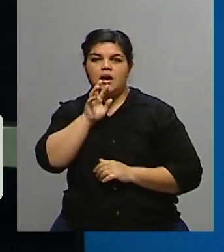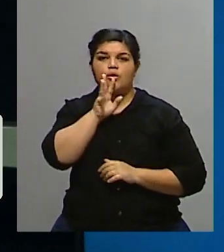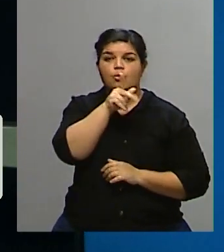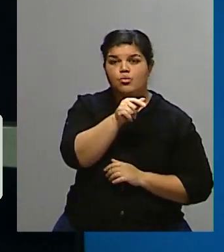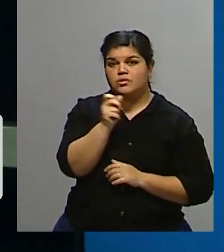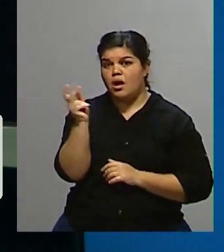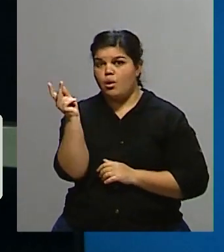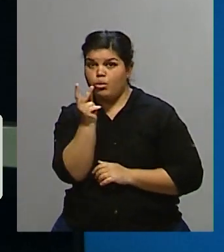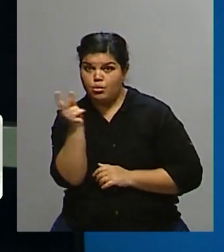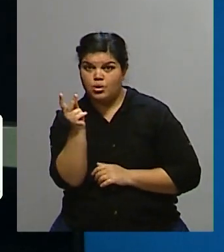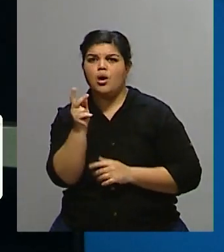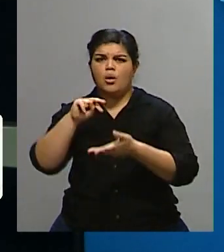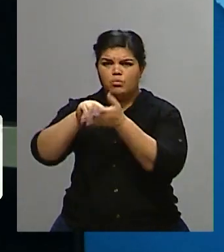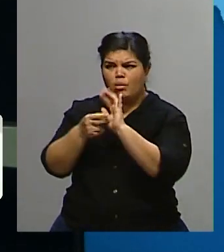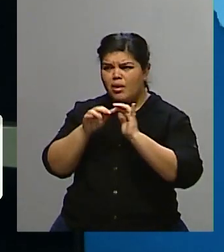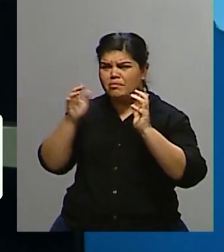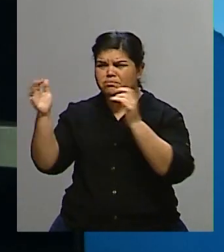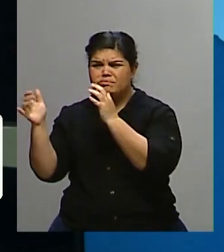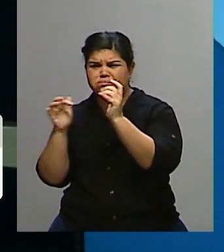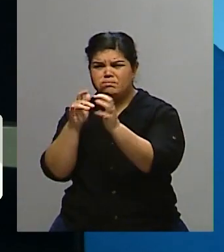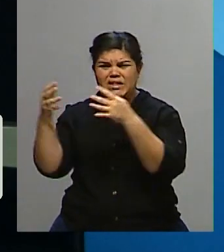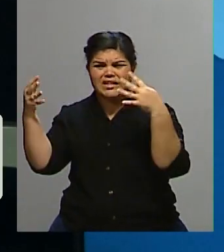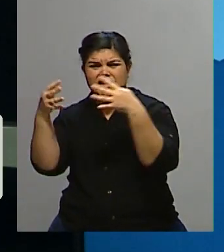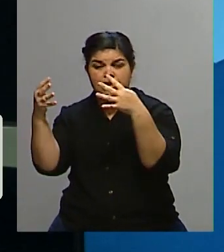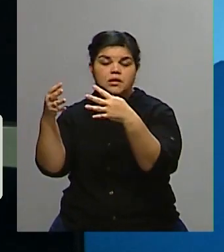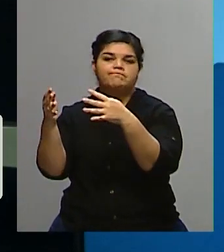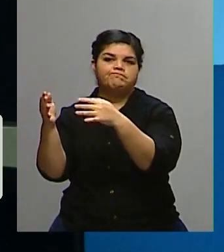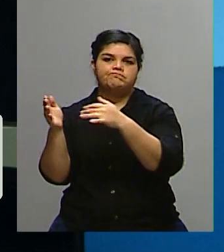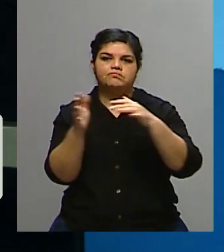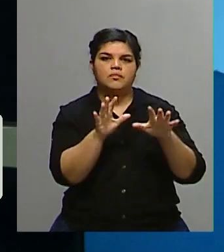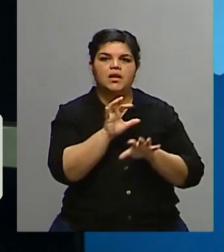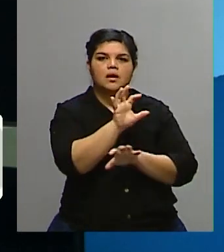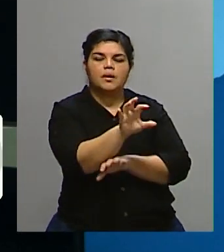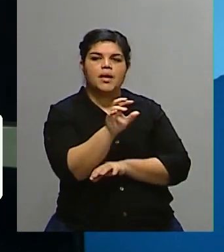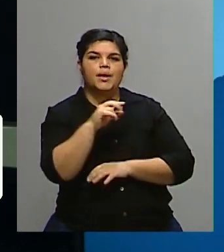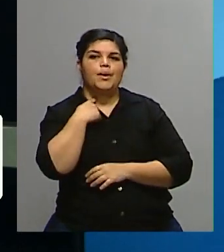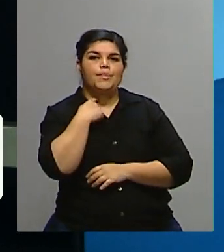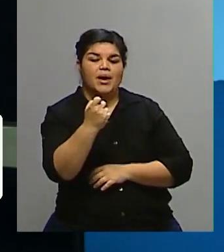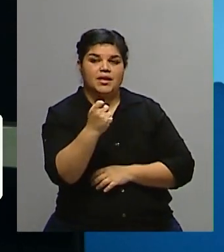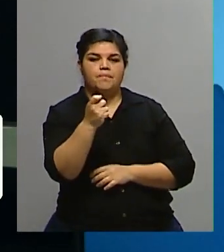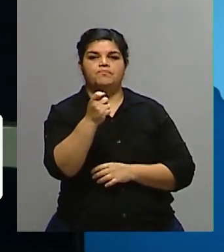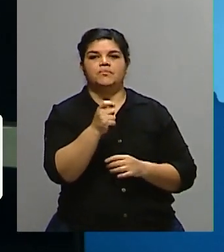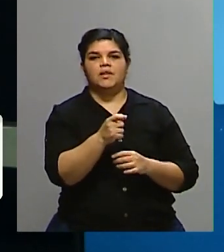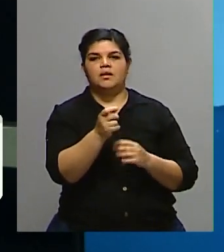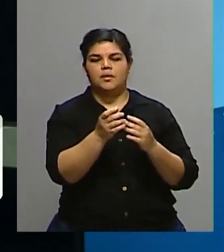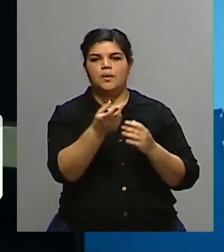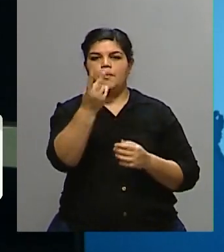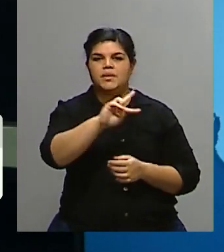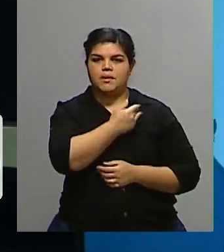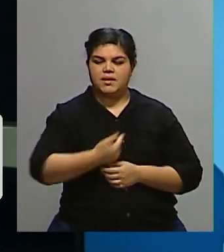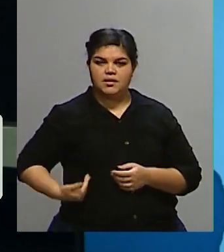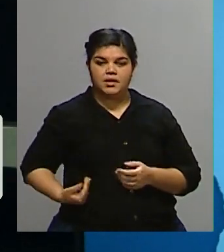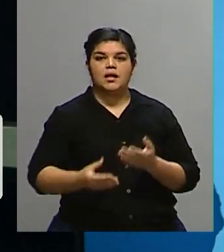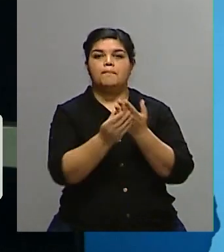en España, algunos funcionarios han decidido, en este caso la vicepresidenta segunda y ministra de Trabajo y Economía Social,